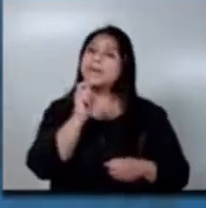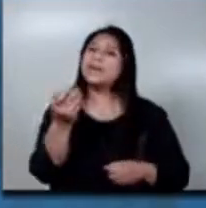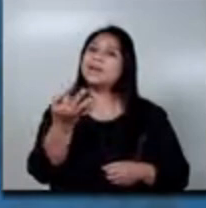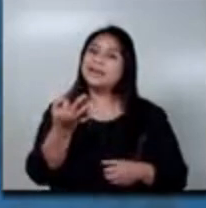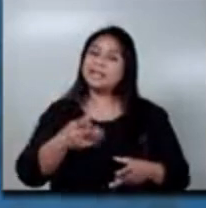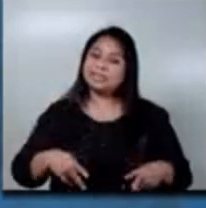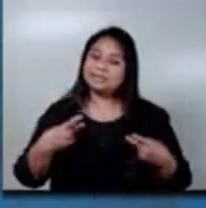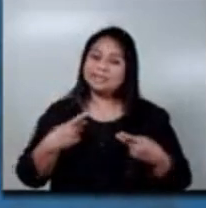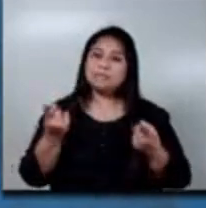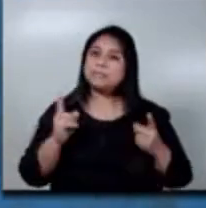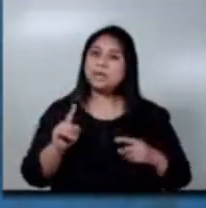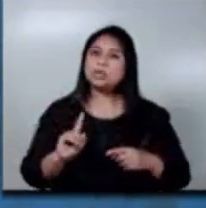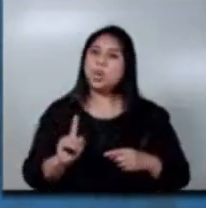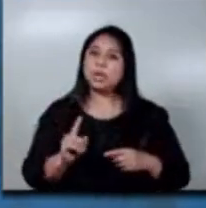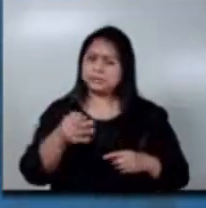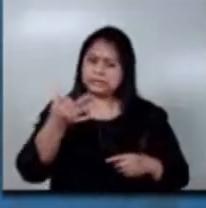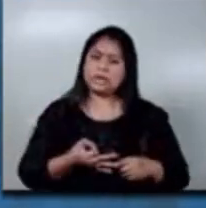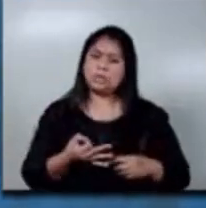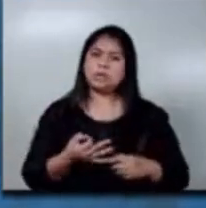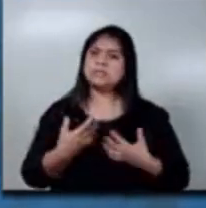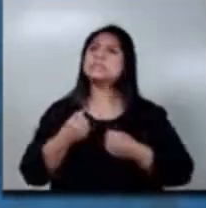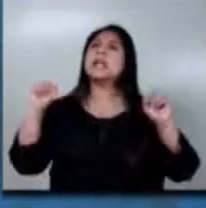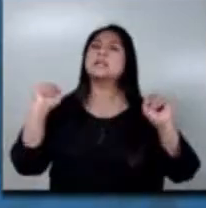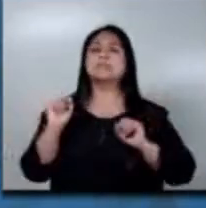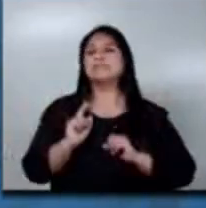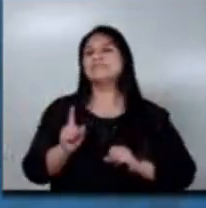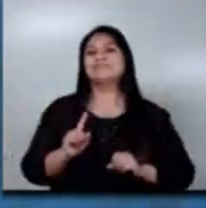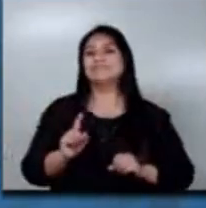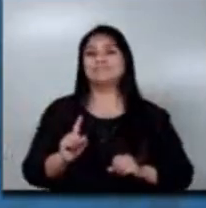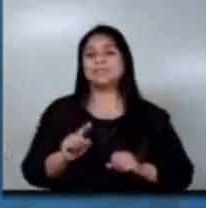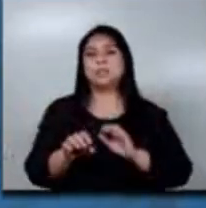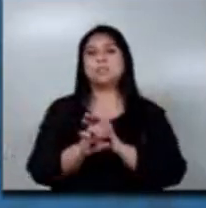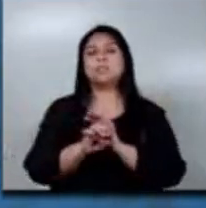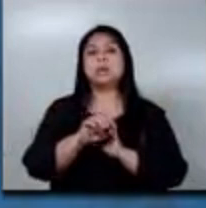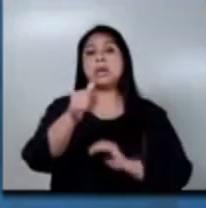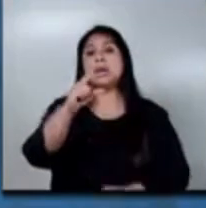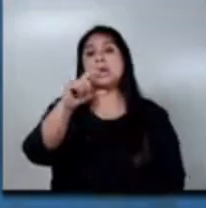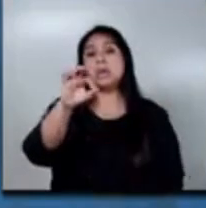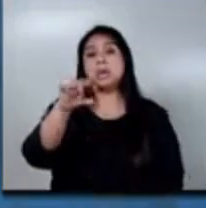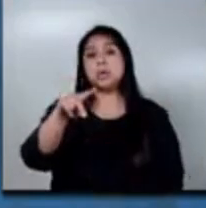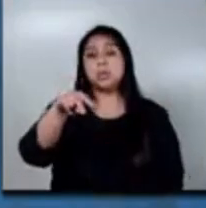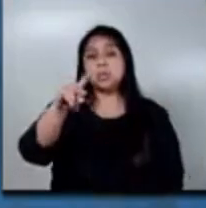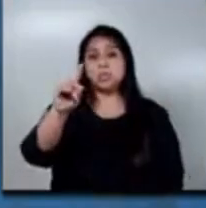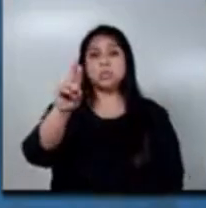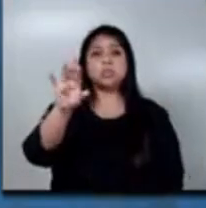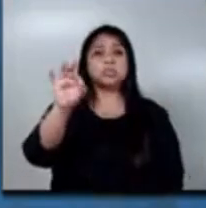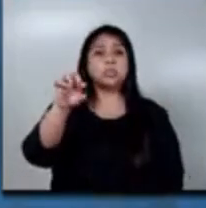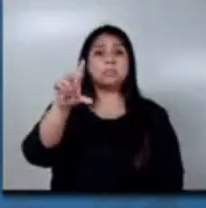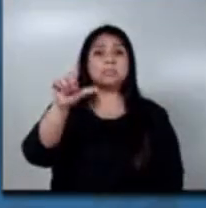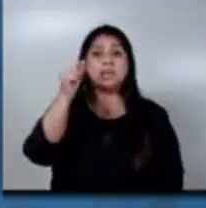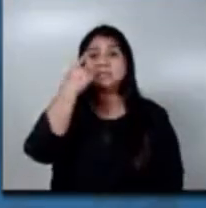se les puede asegurar. Por ejemplo, una condroplasia, por más que uno